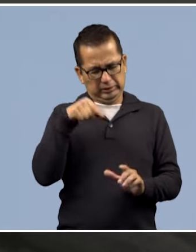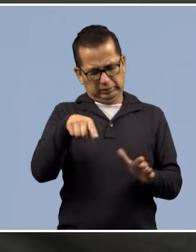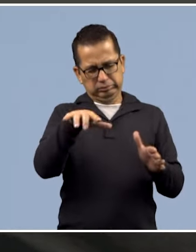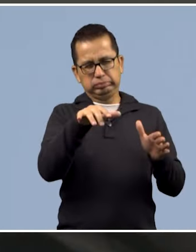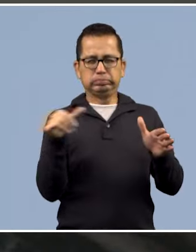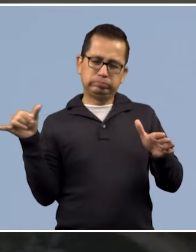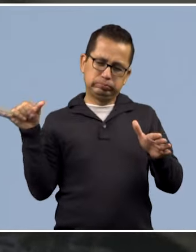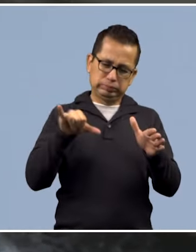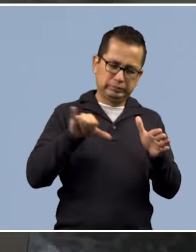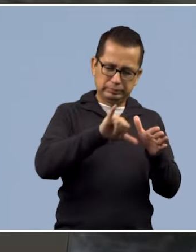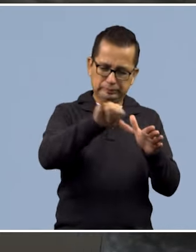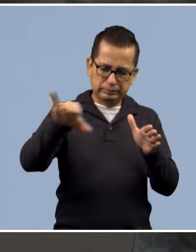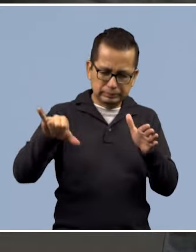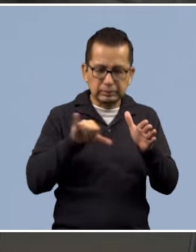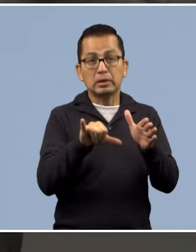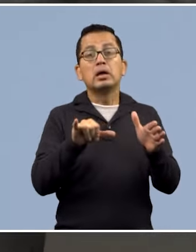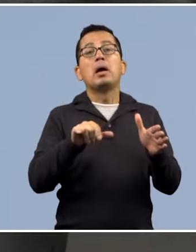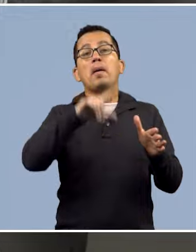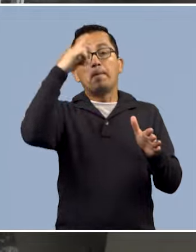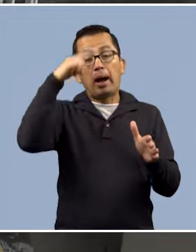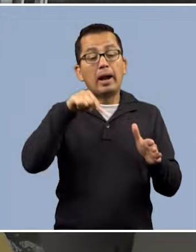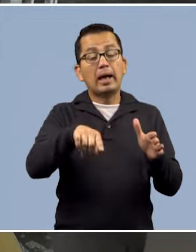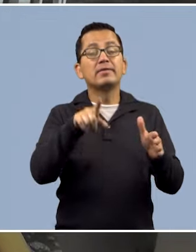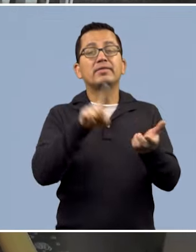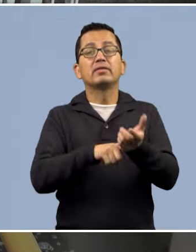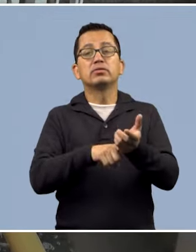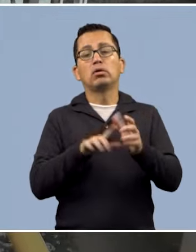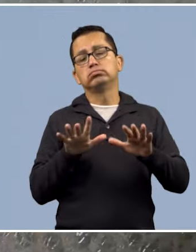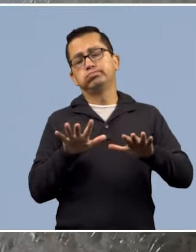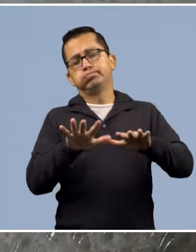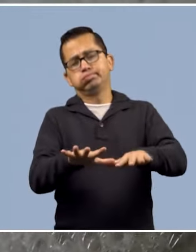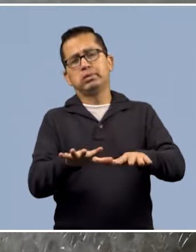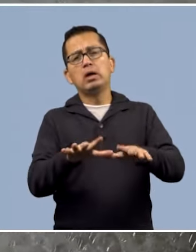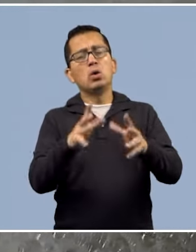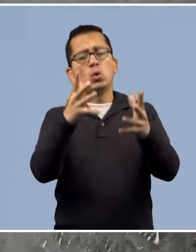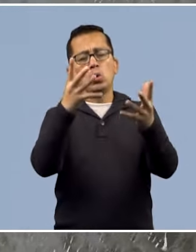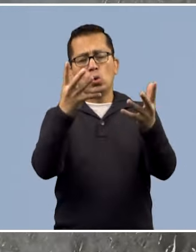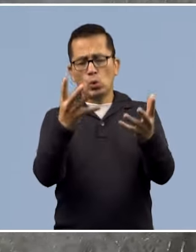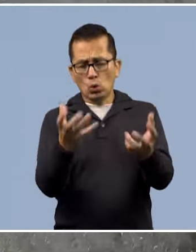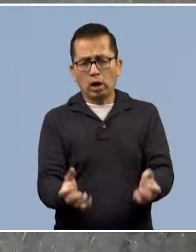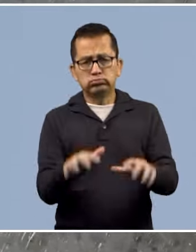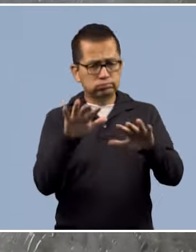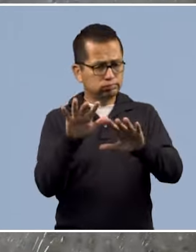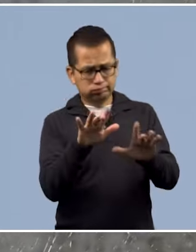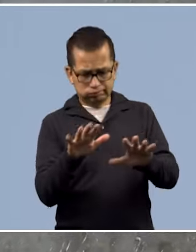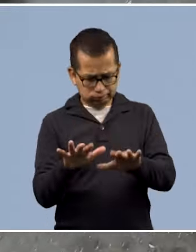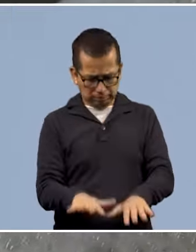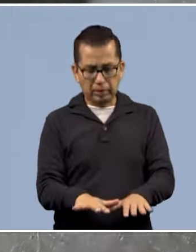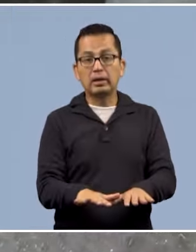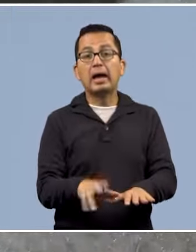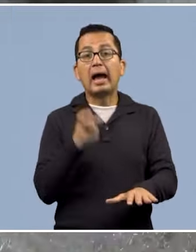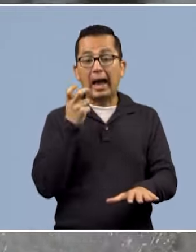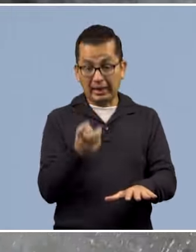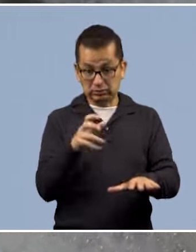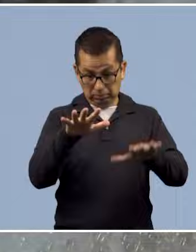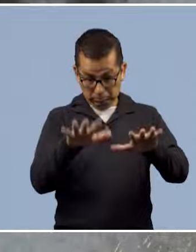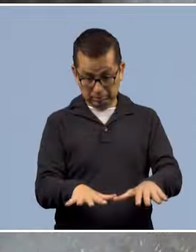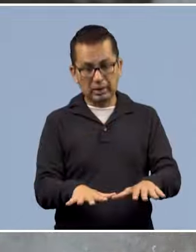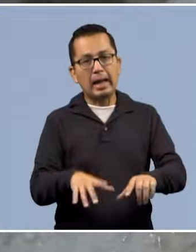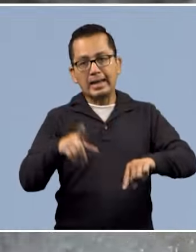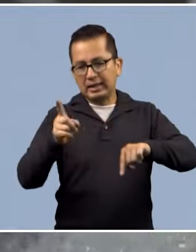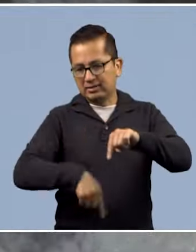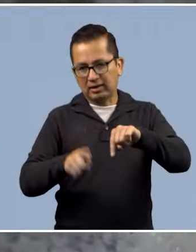orgánica, pasa a un sedimentador donde, por la diferencia de densidades, se separan esos sólidos del agua que estamos